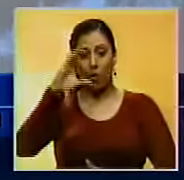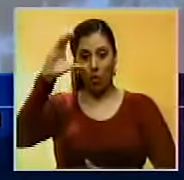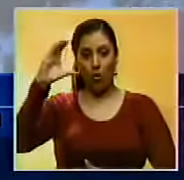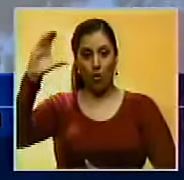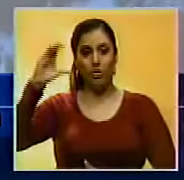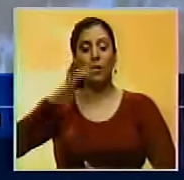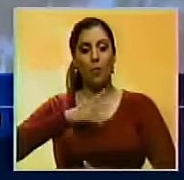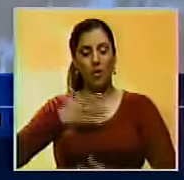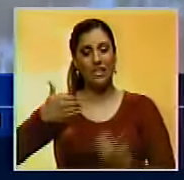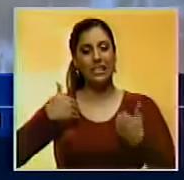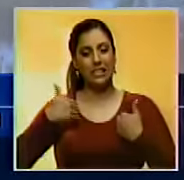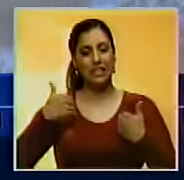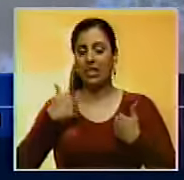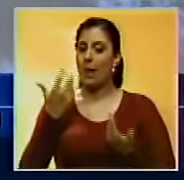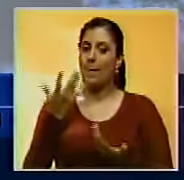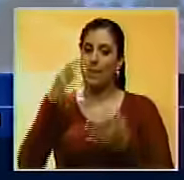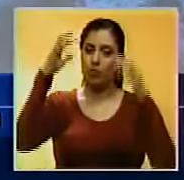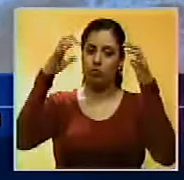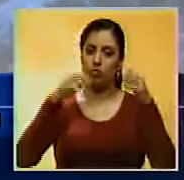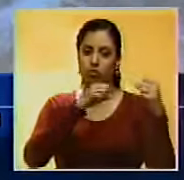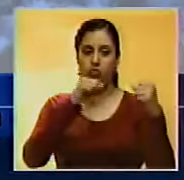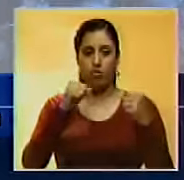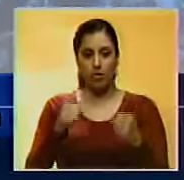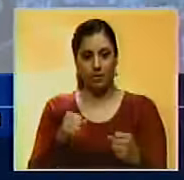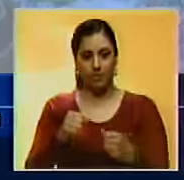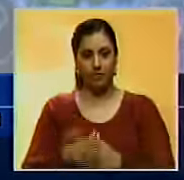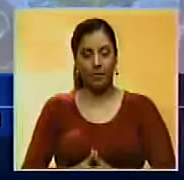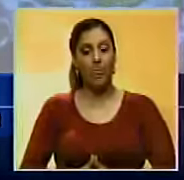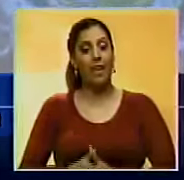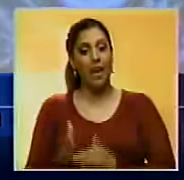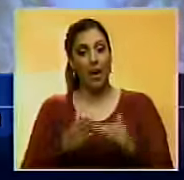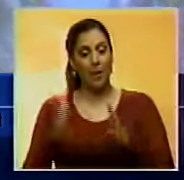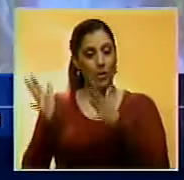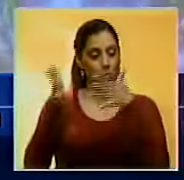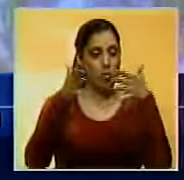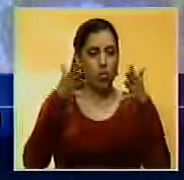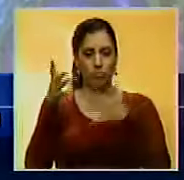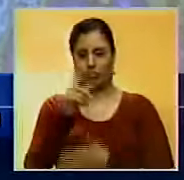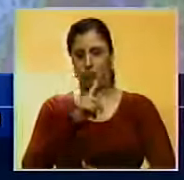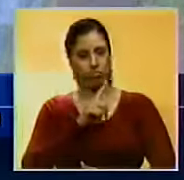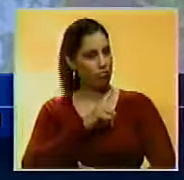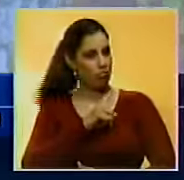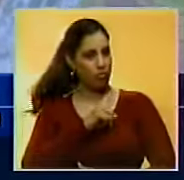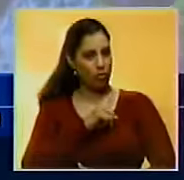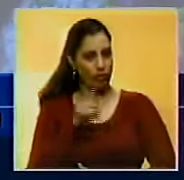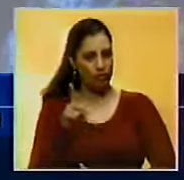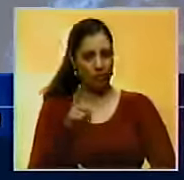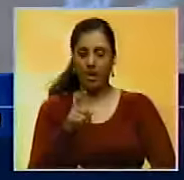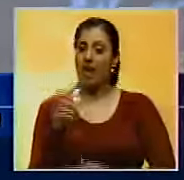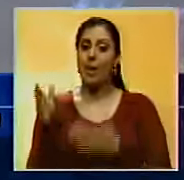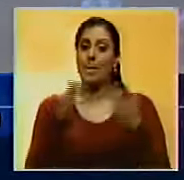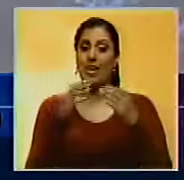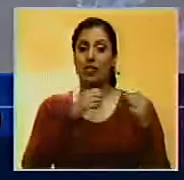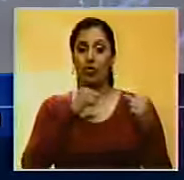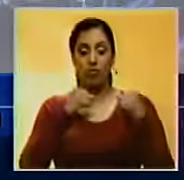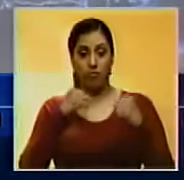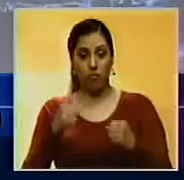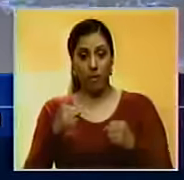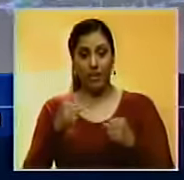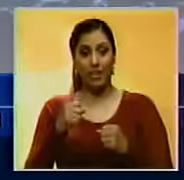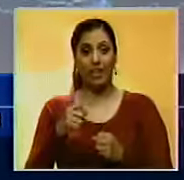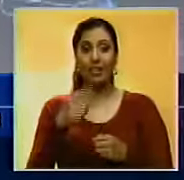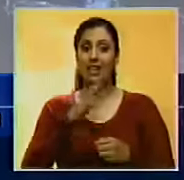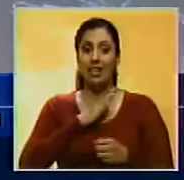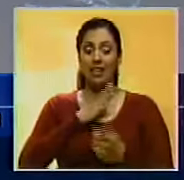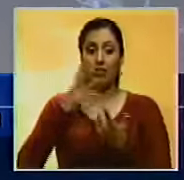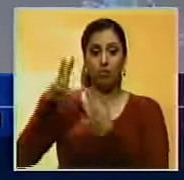podrán ser afectadas por precipitaciones. En cuanto al viento, no. La parte de vientos más fuertes, de ráfagas de